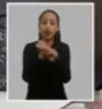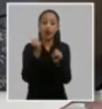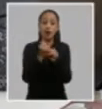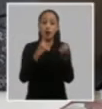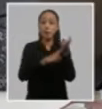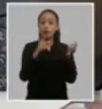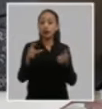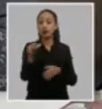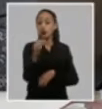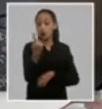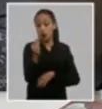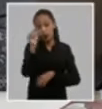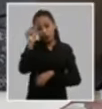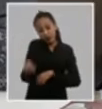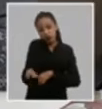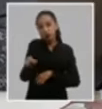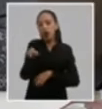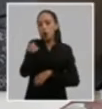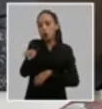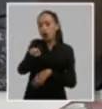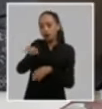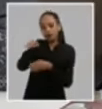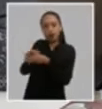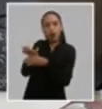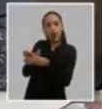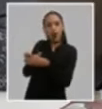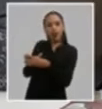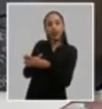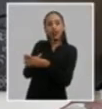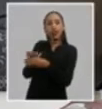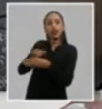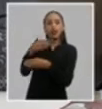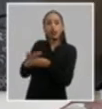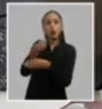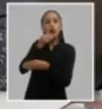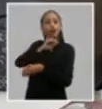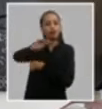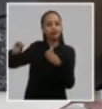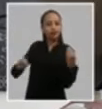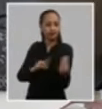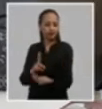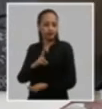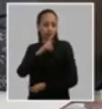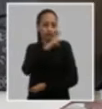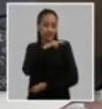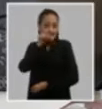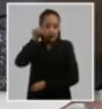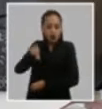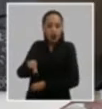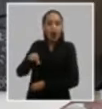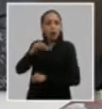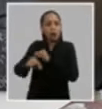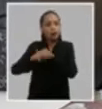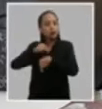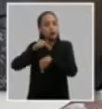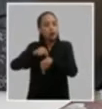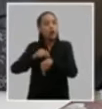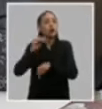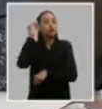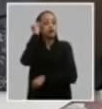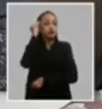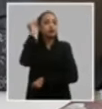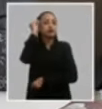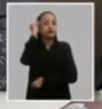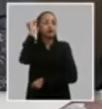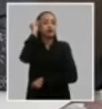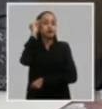un compañero una reserva que sin duda va a llegar con mucha más integralidad sobre el trabajo del partido porque además tiene